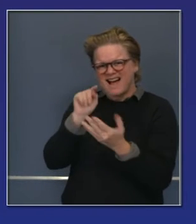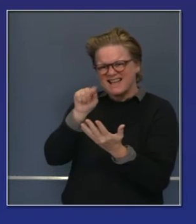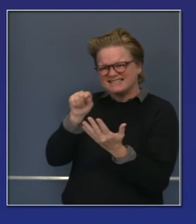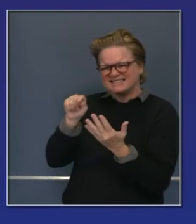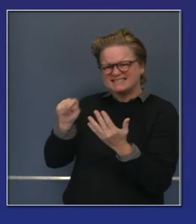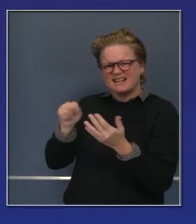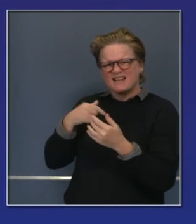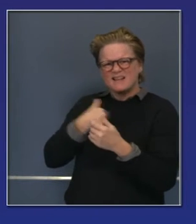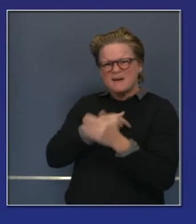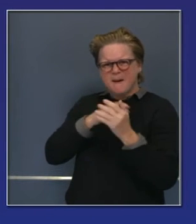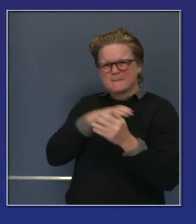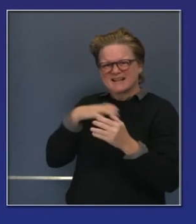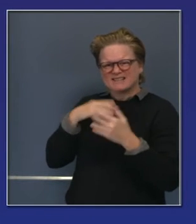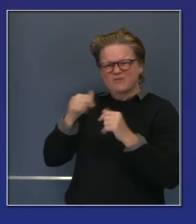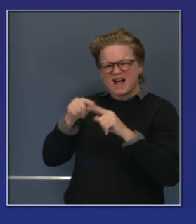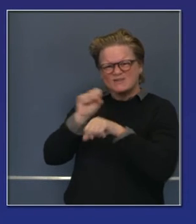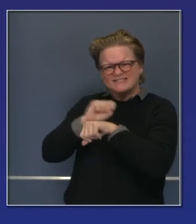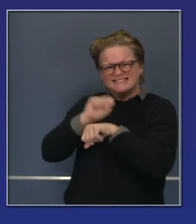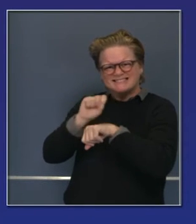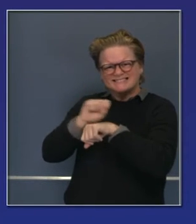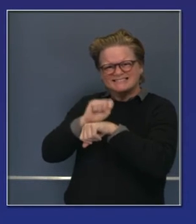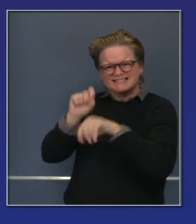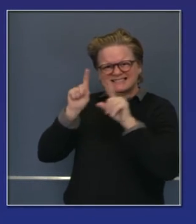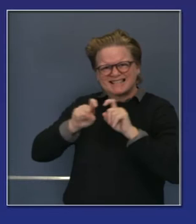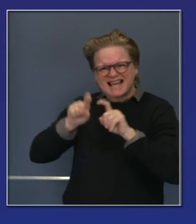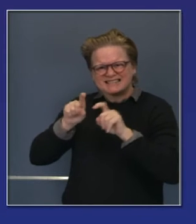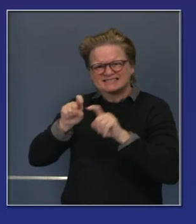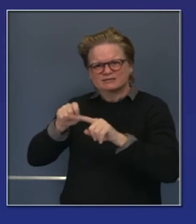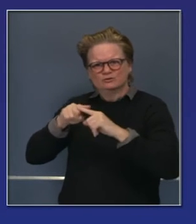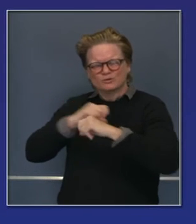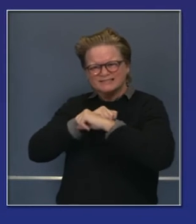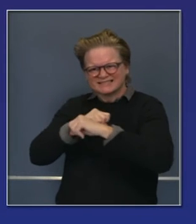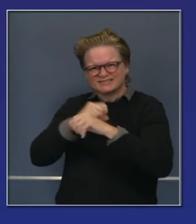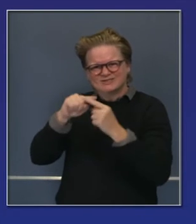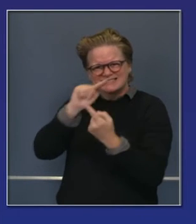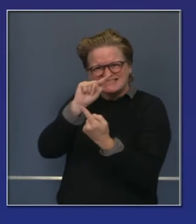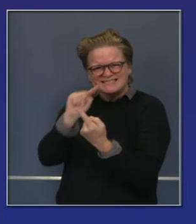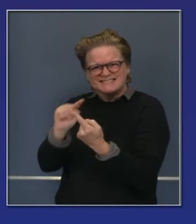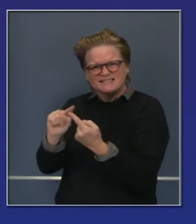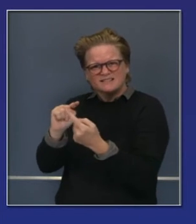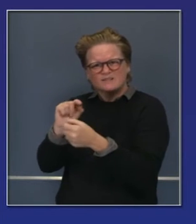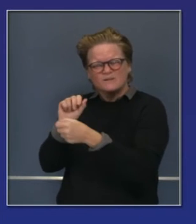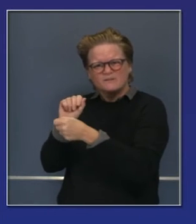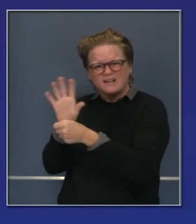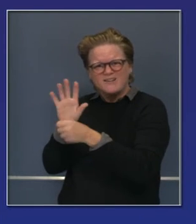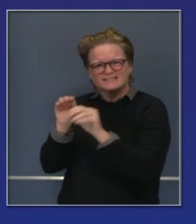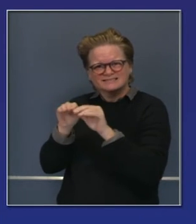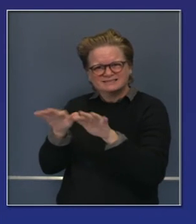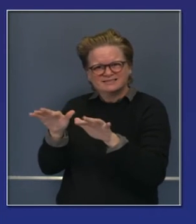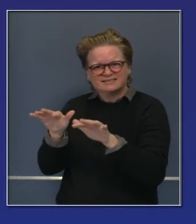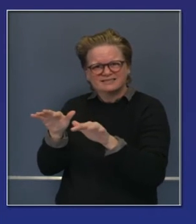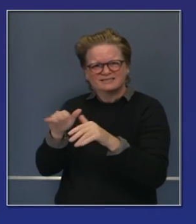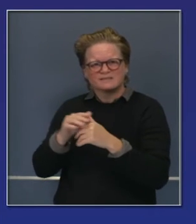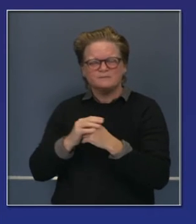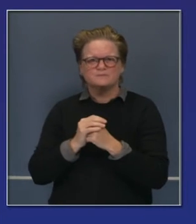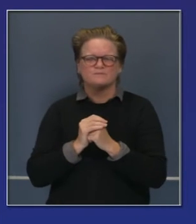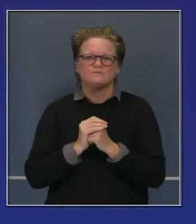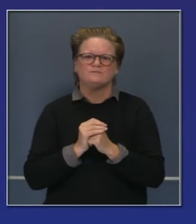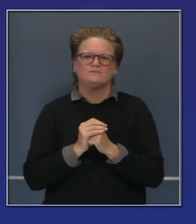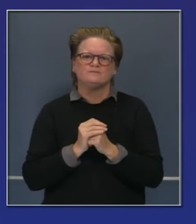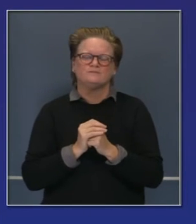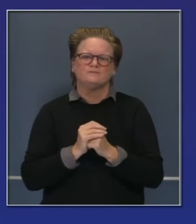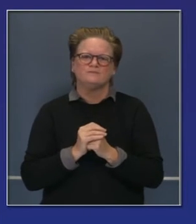y no vacunas. Entonces, lo que ha funcionado tan eficazmente para reducir la